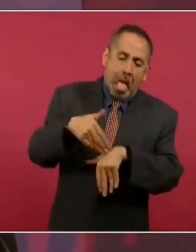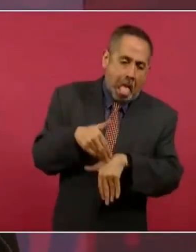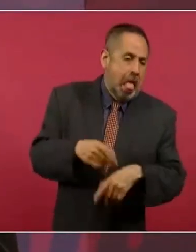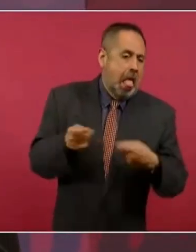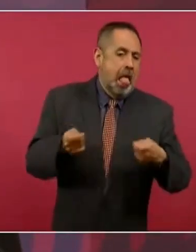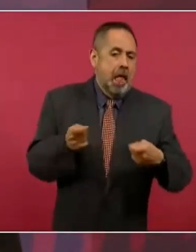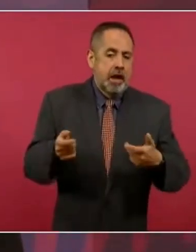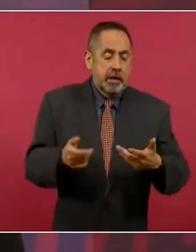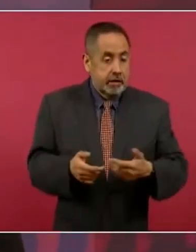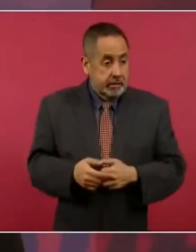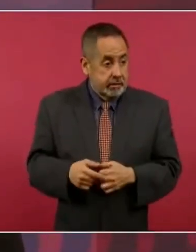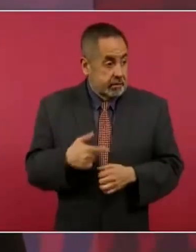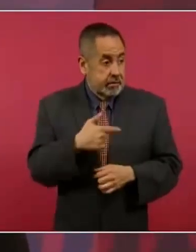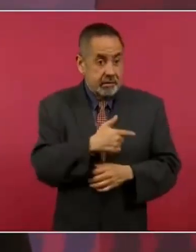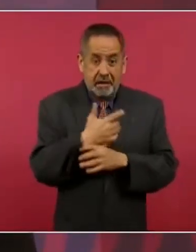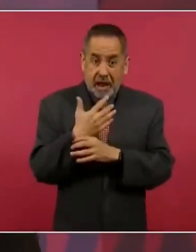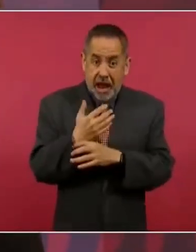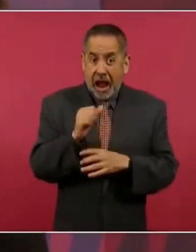casi al mismo tiempo